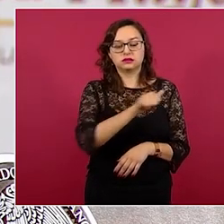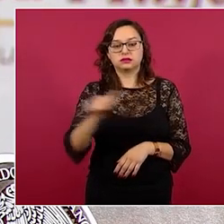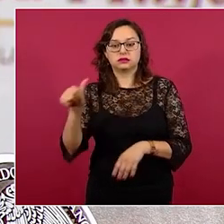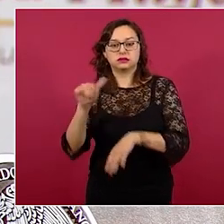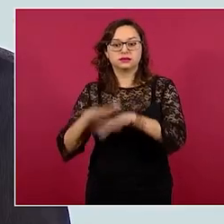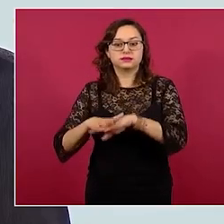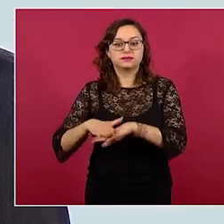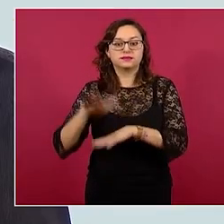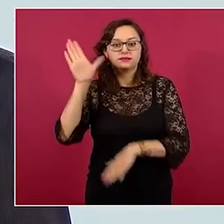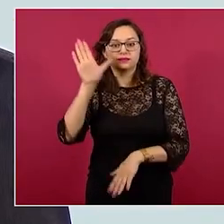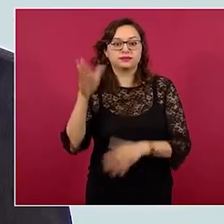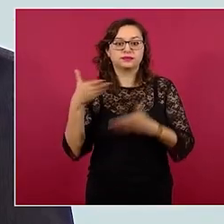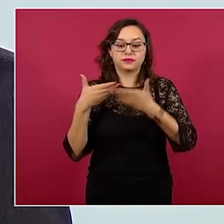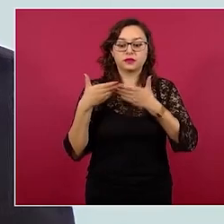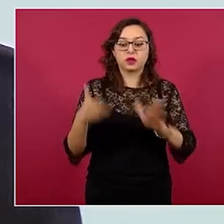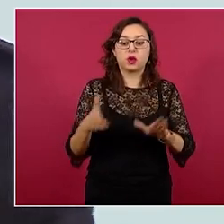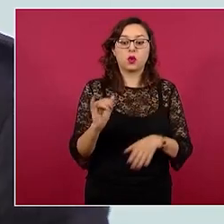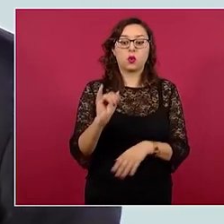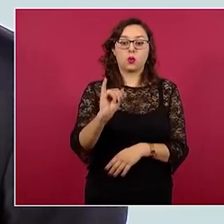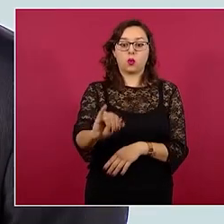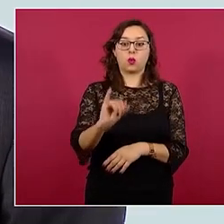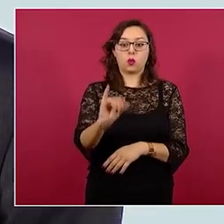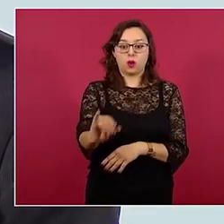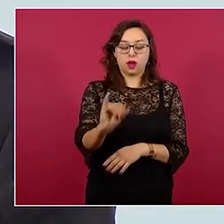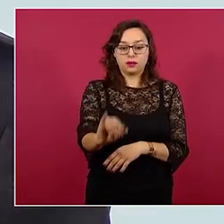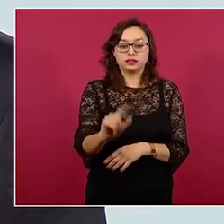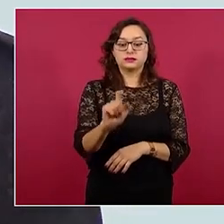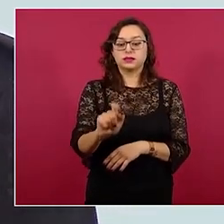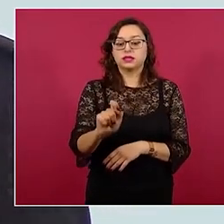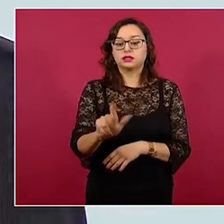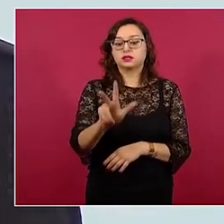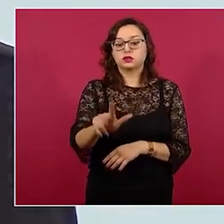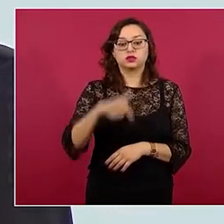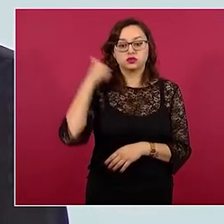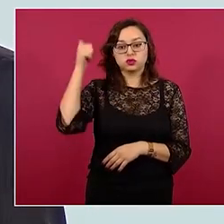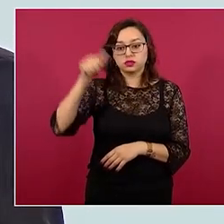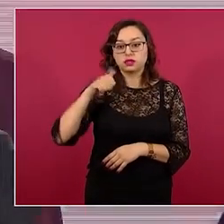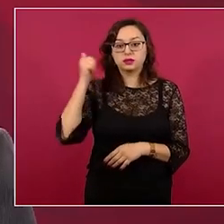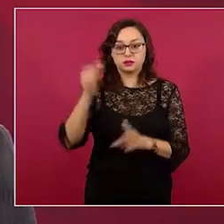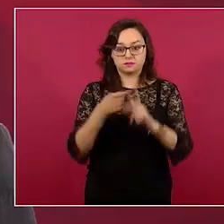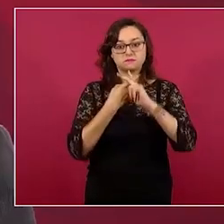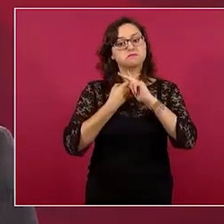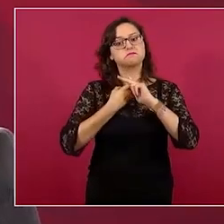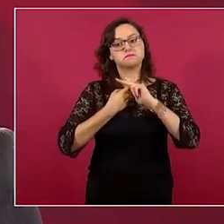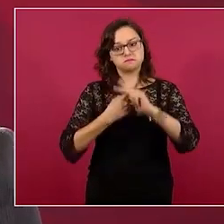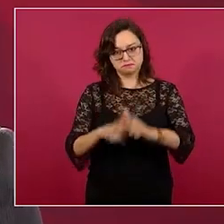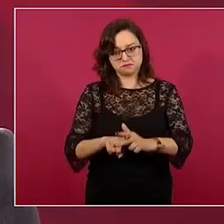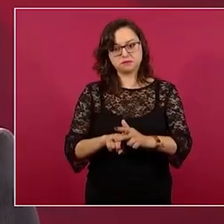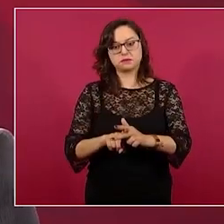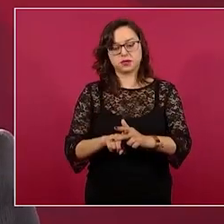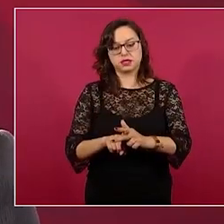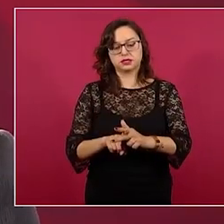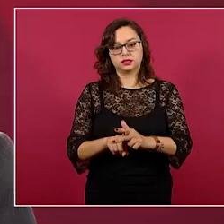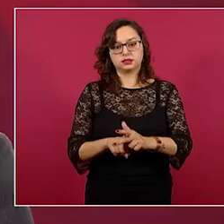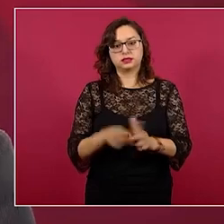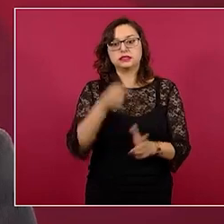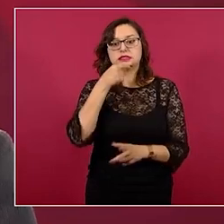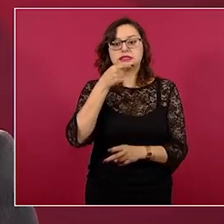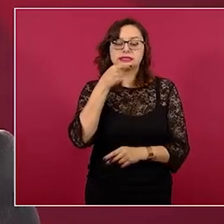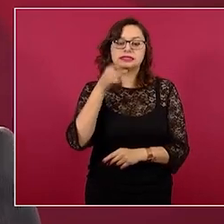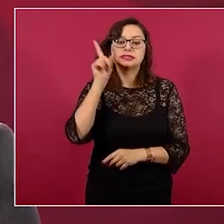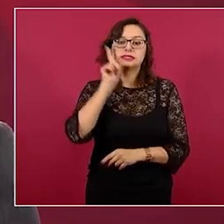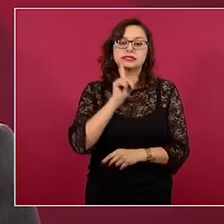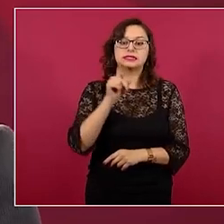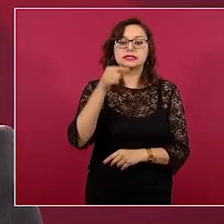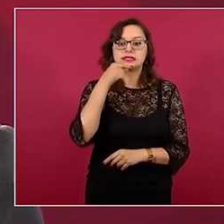registro estará abierto a partir de este próximo jueves 28 de abril y se trata de que no solamente niñas y niños